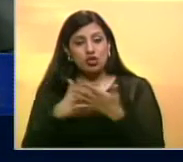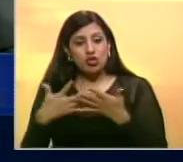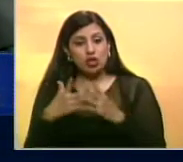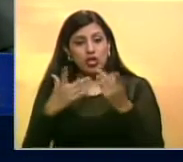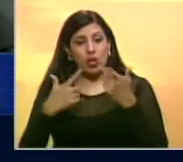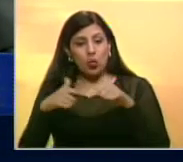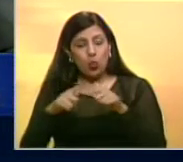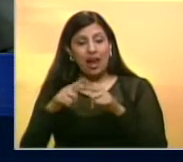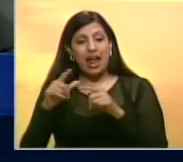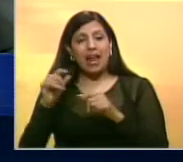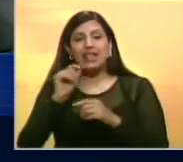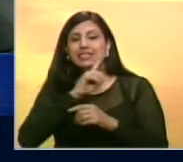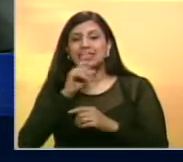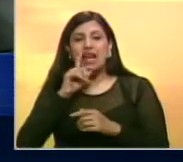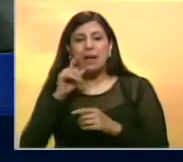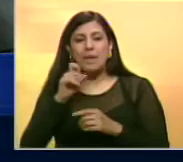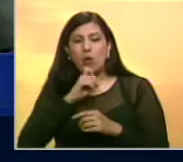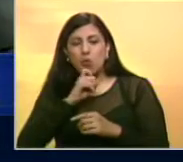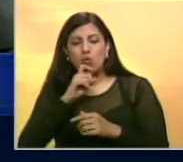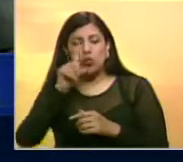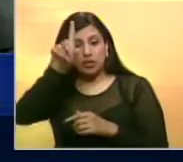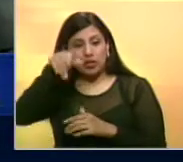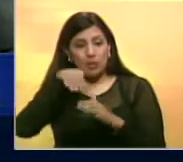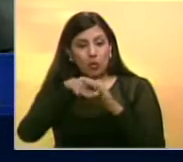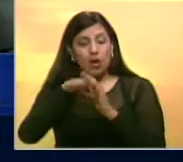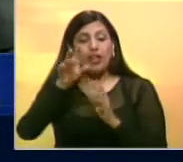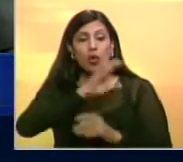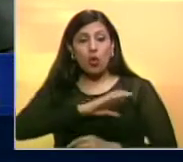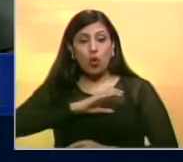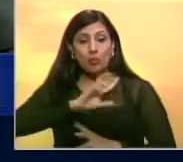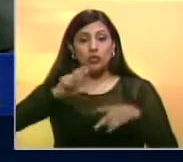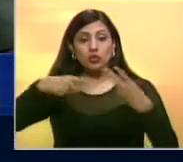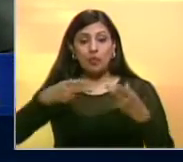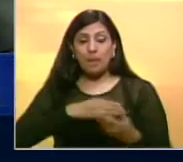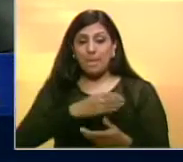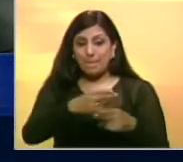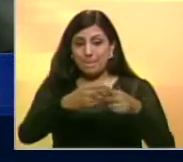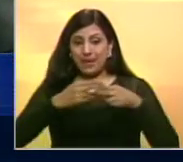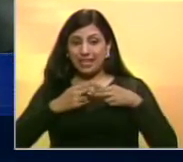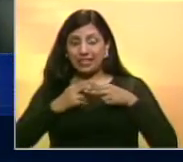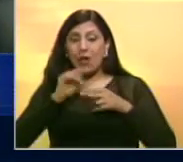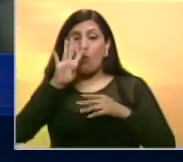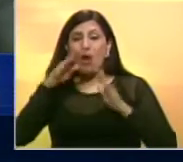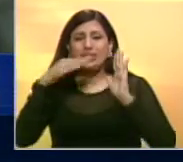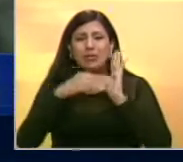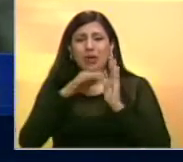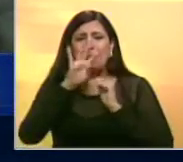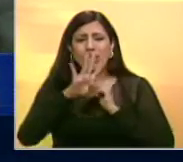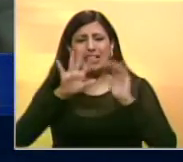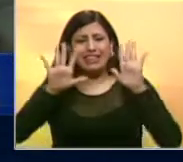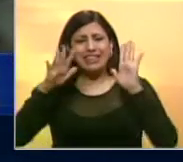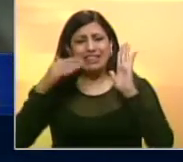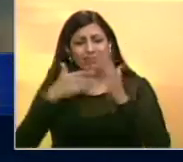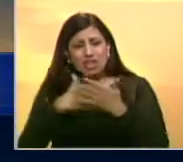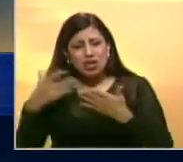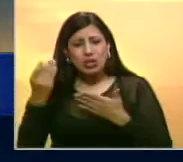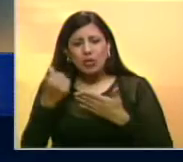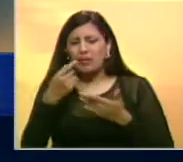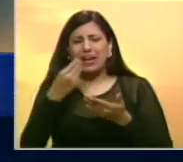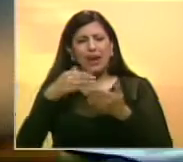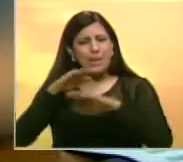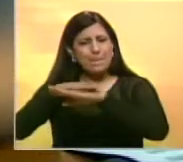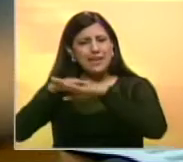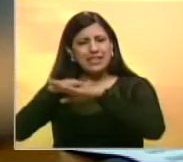emisión de letras del Tesoro. La Comisión también aprobó un desembolso de 4 mil 410 millones de bolívares para el Ministerio de